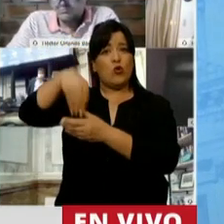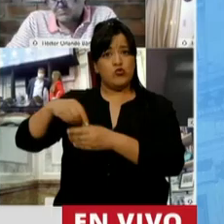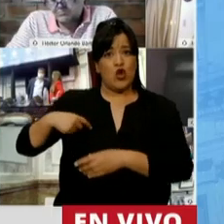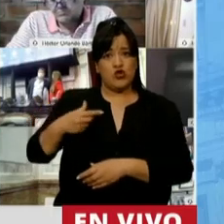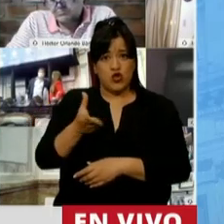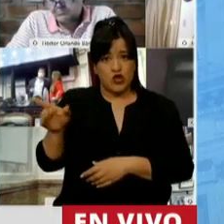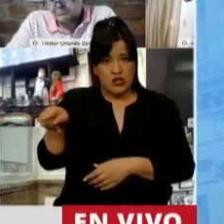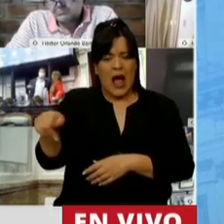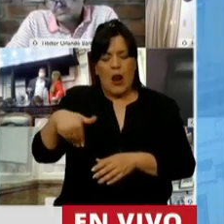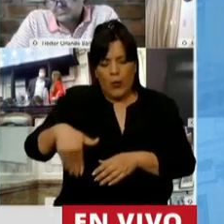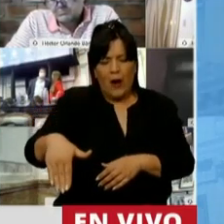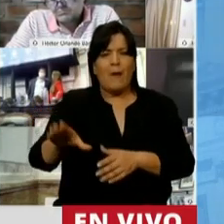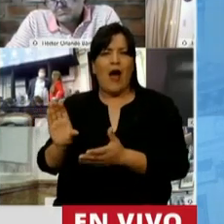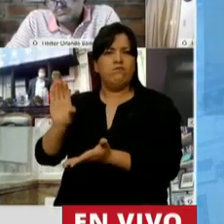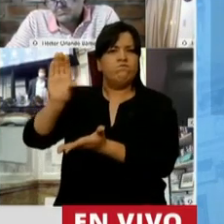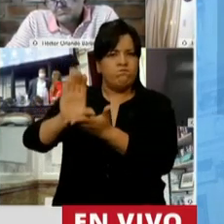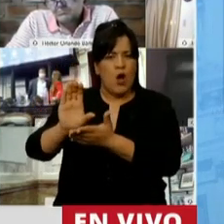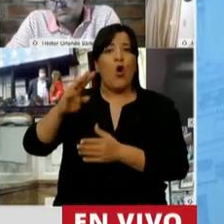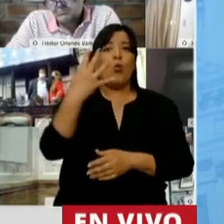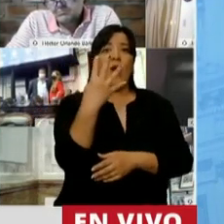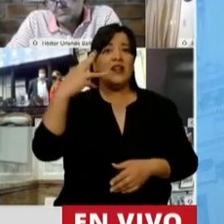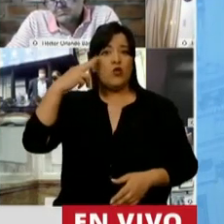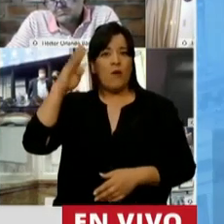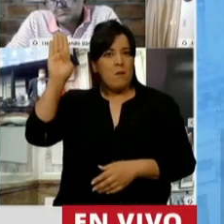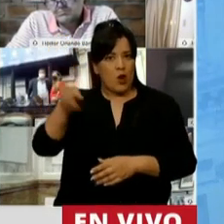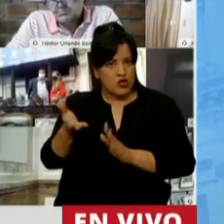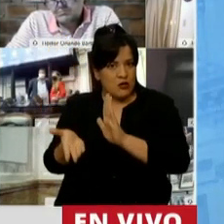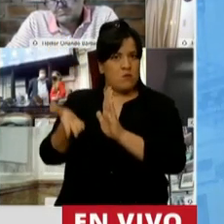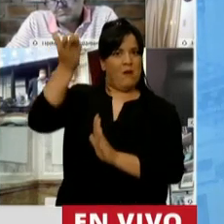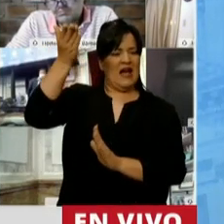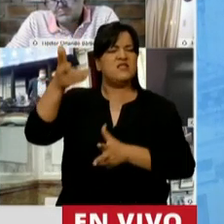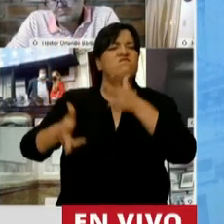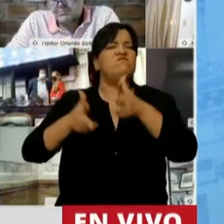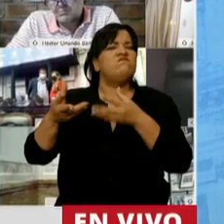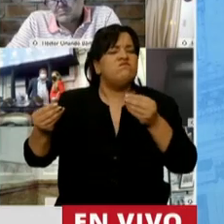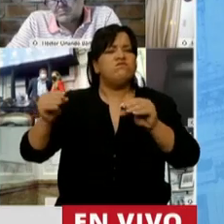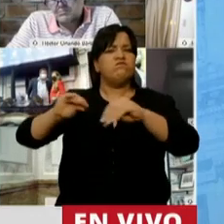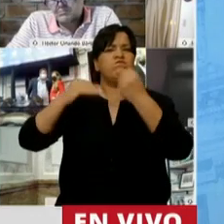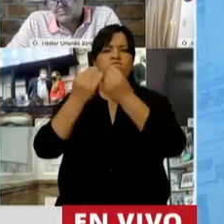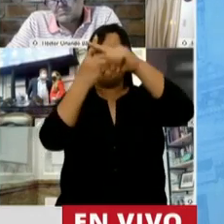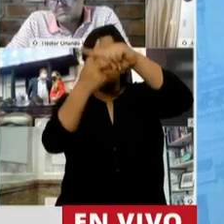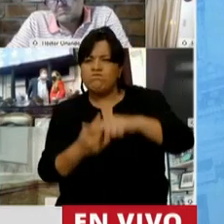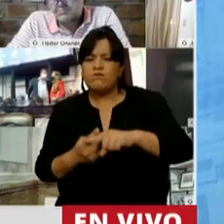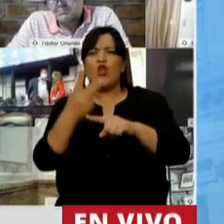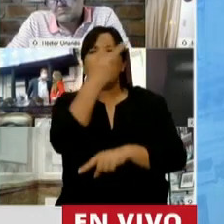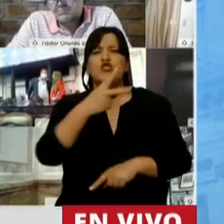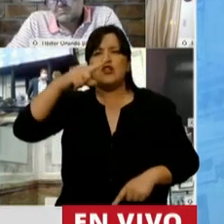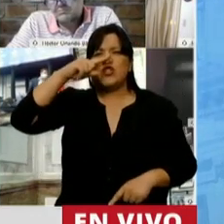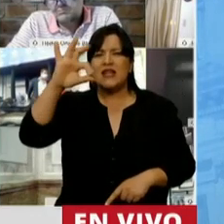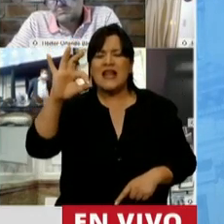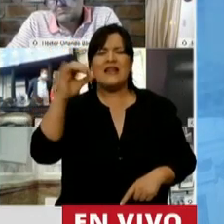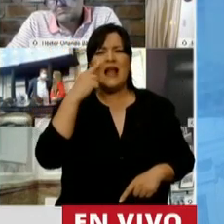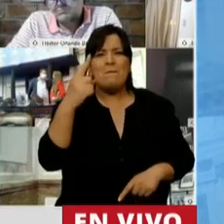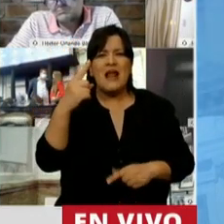vamos a incrementar un 49%. Estamos hablando de una suma de 270 mil